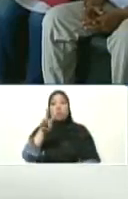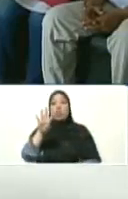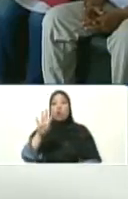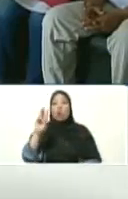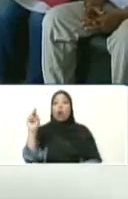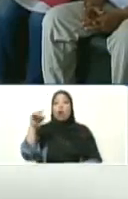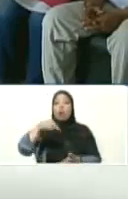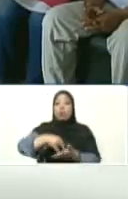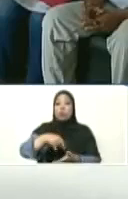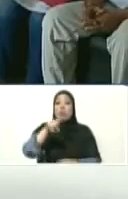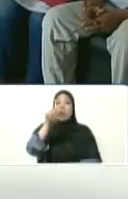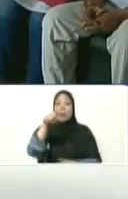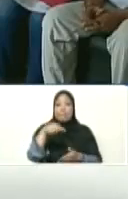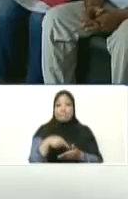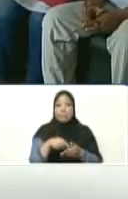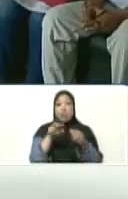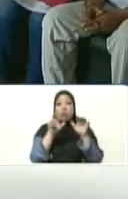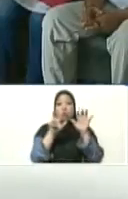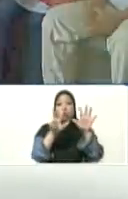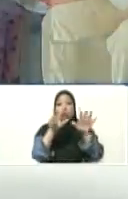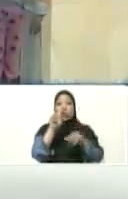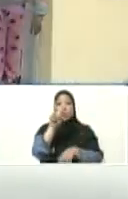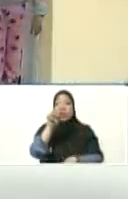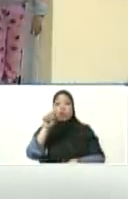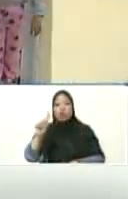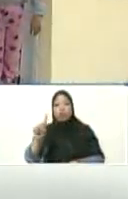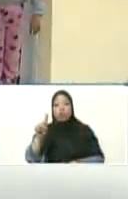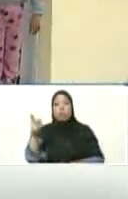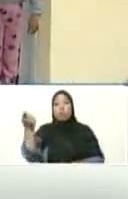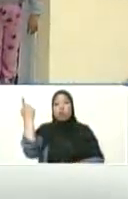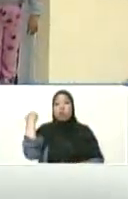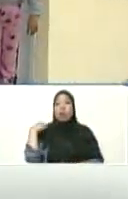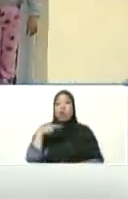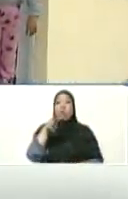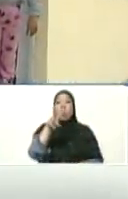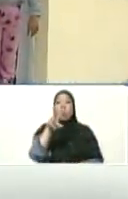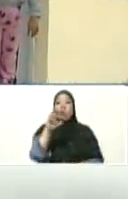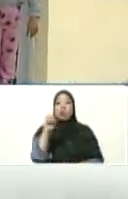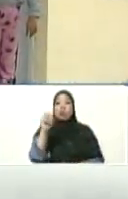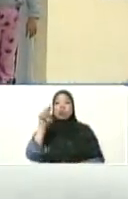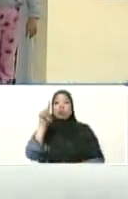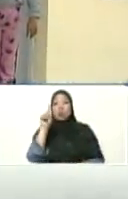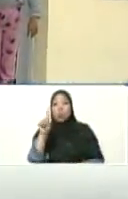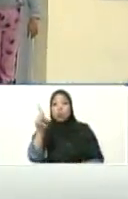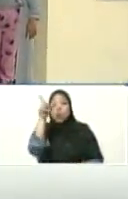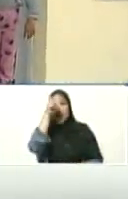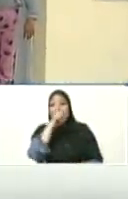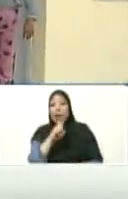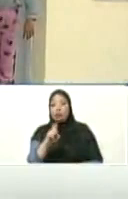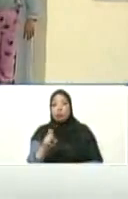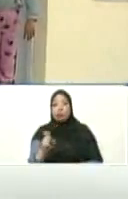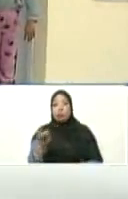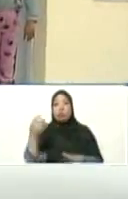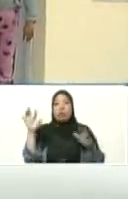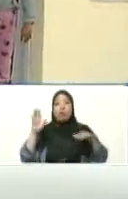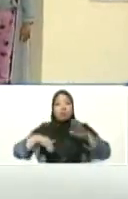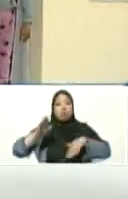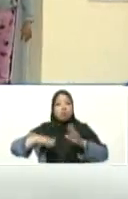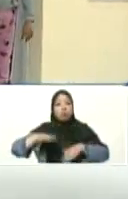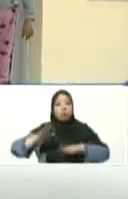1821, mañana conmemoramos los 201 años, que suena el tambor,